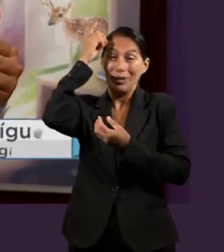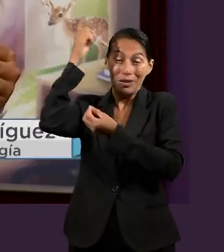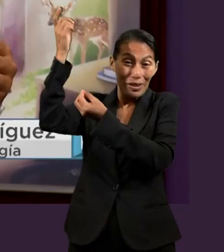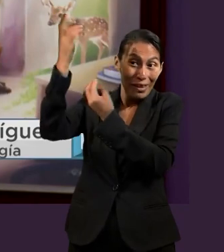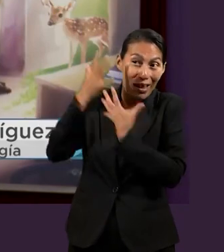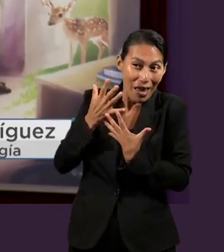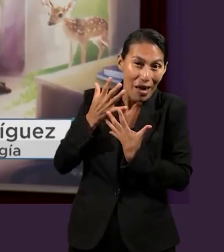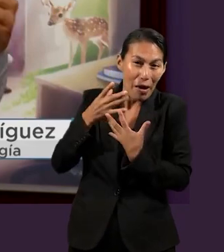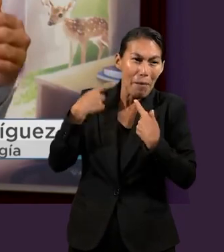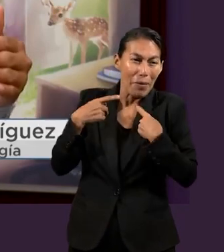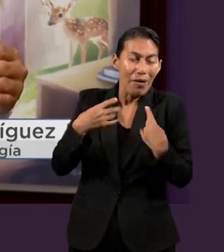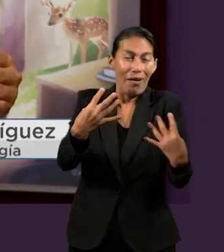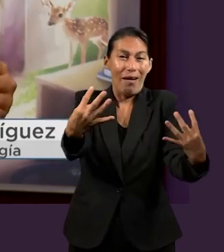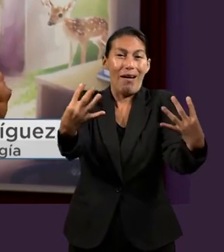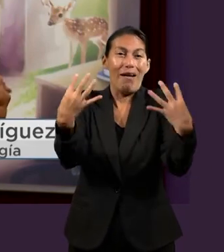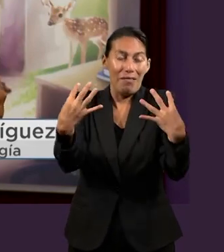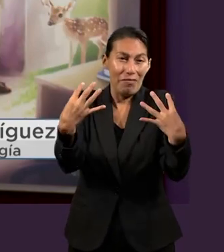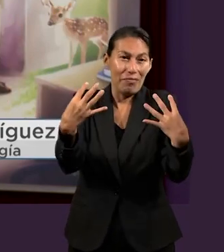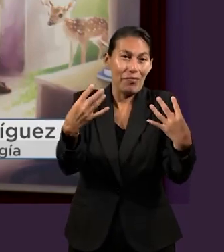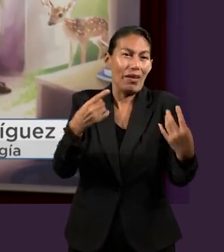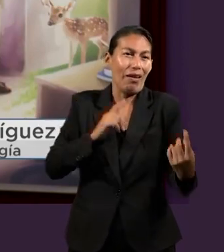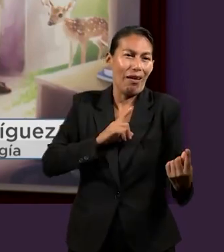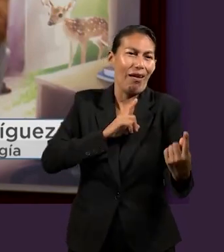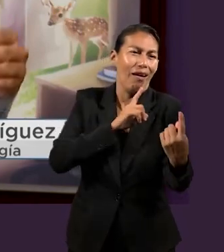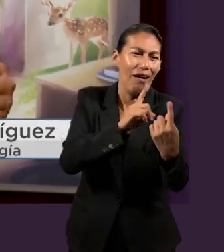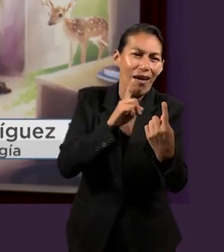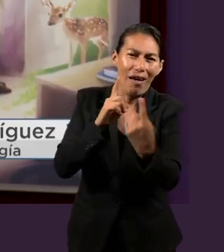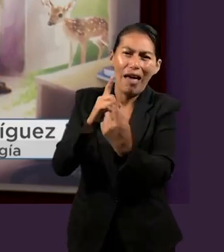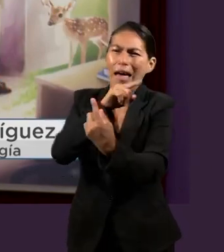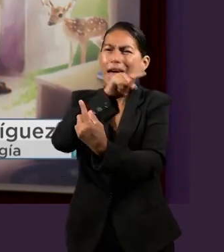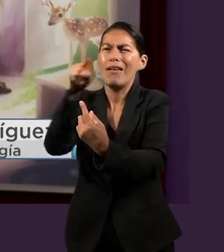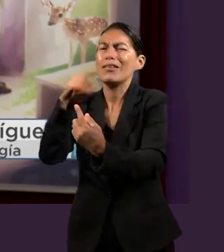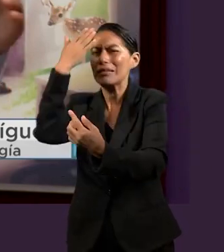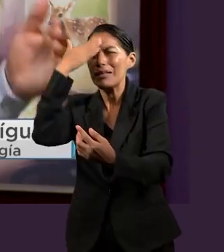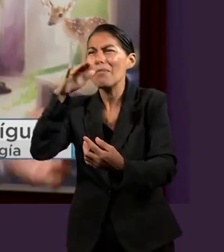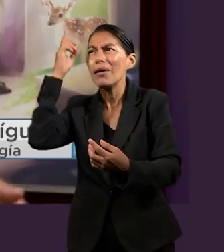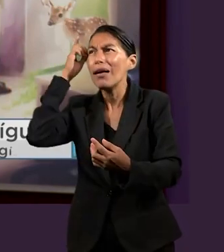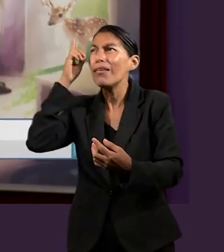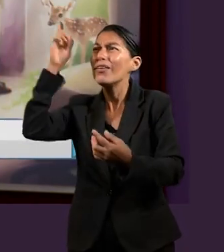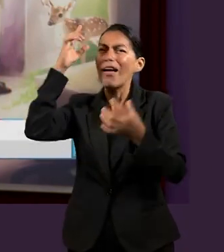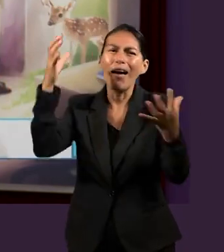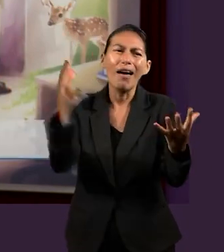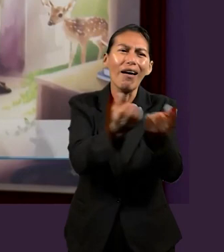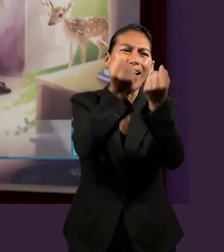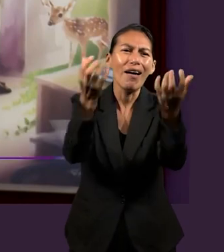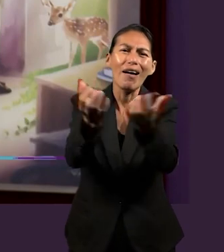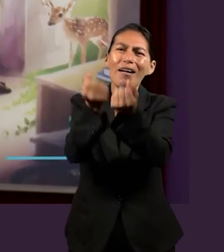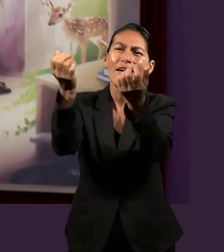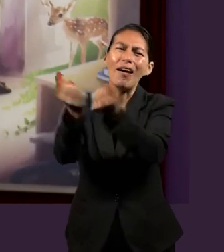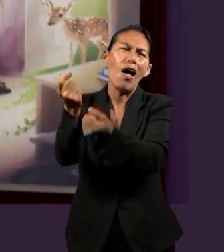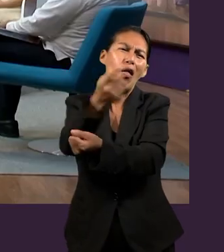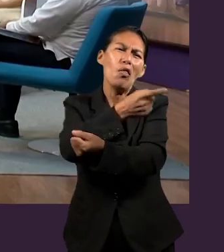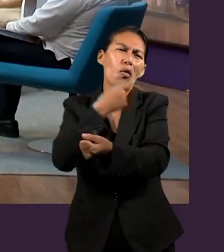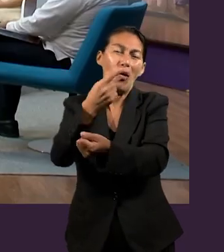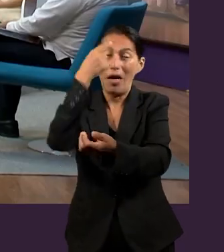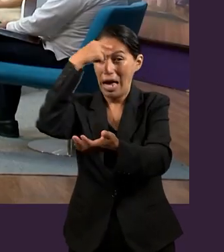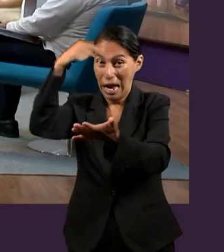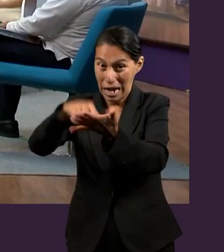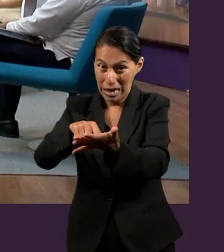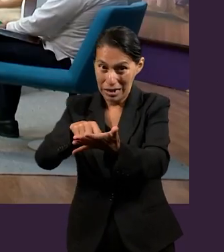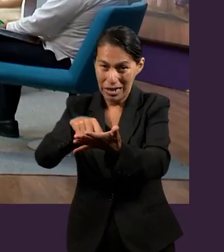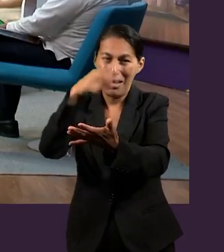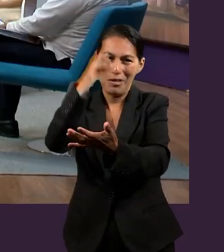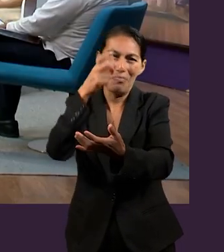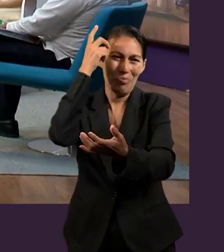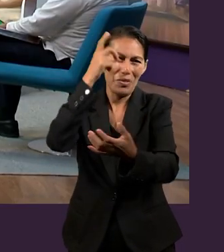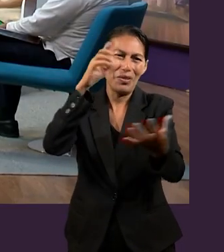conocen de Dios conozcan que la gracia es para ellos y también para todos aquellos que crean en su santo nombre. Excelente.